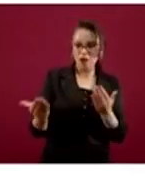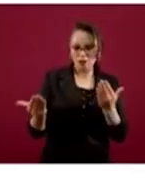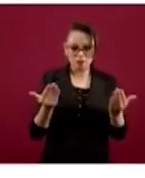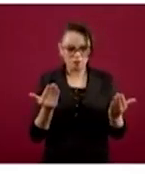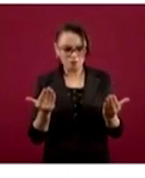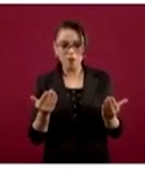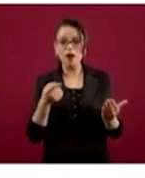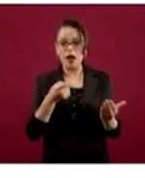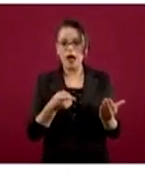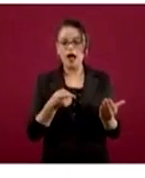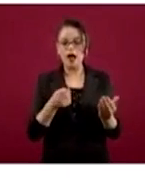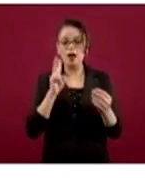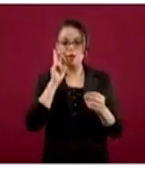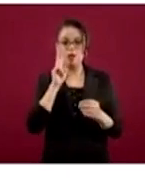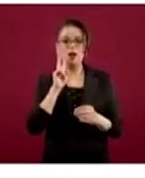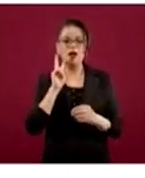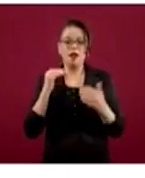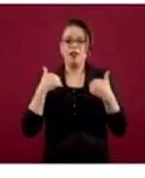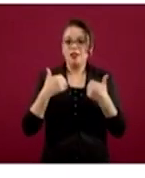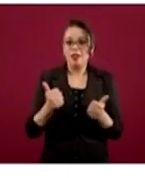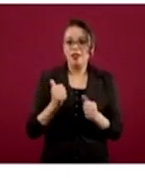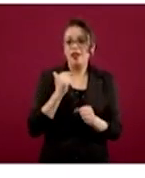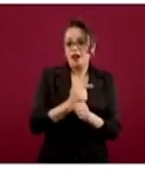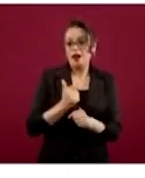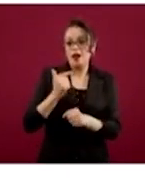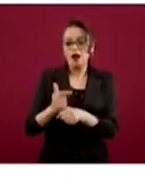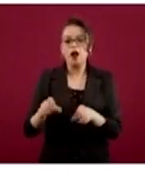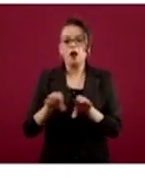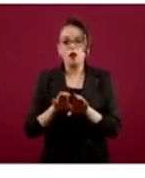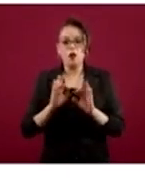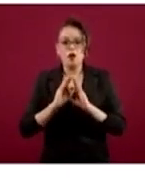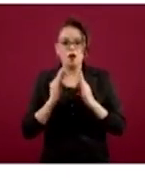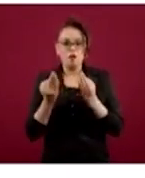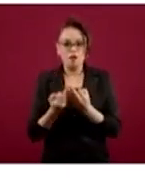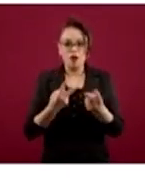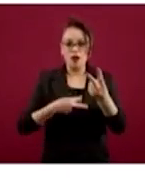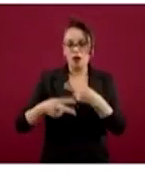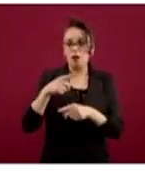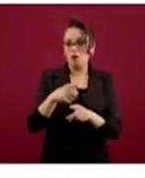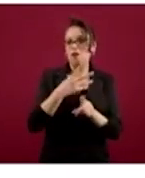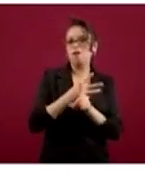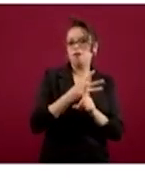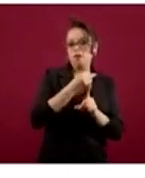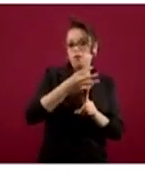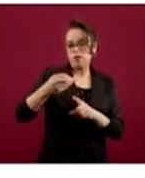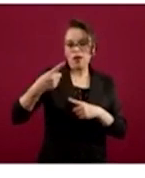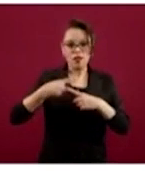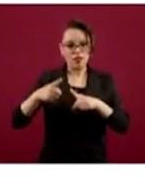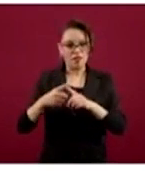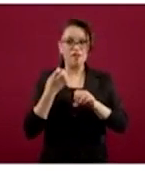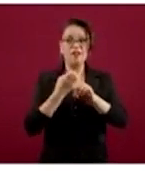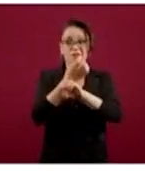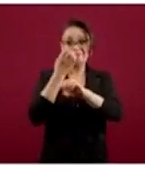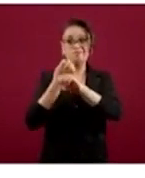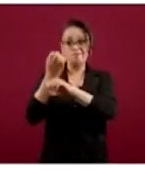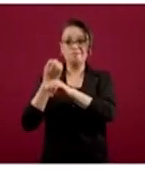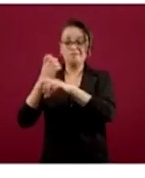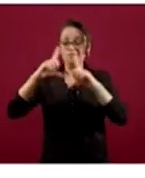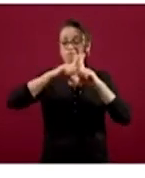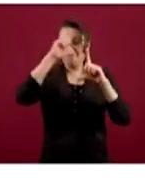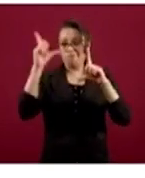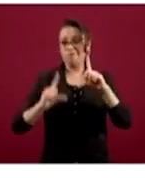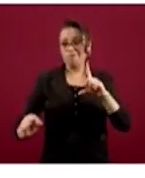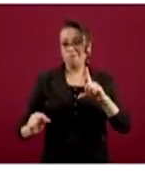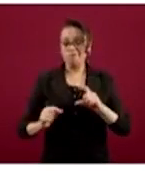esta carga o cómo se está presentando la epidemia en los diferentes estados de la